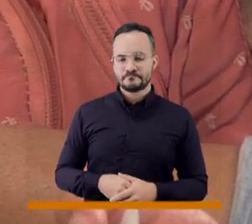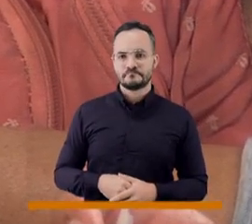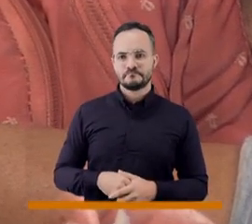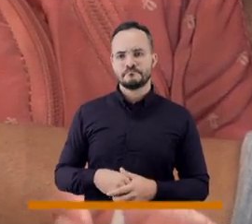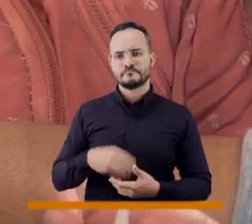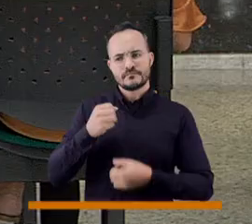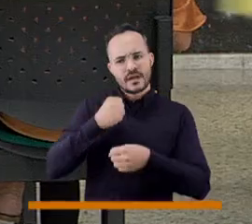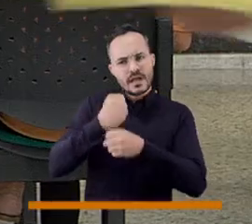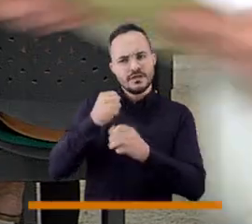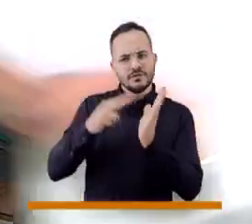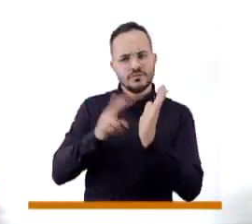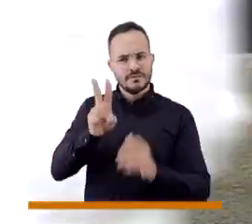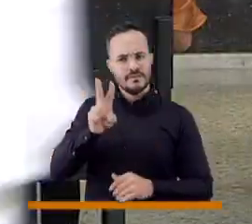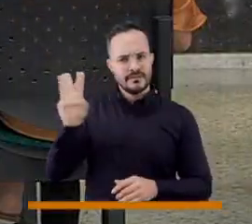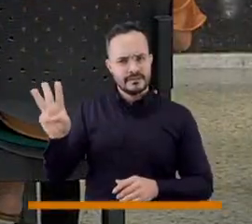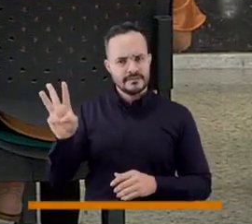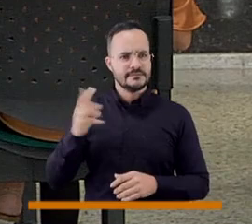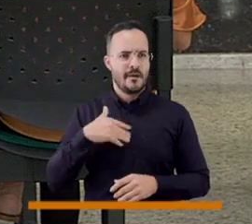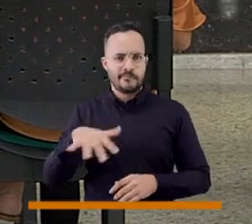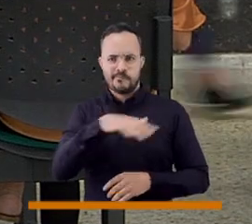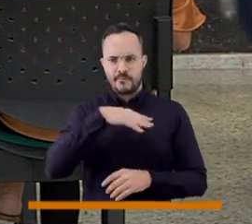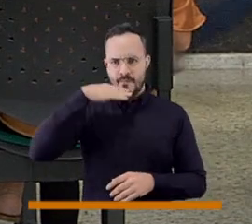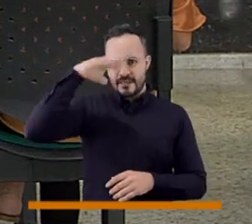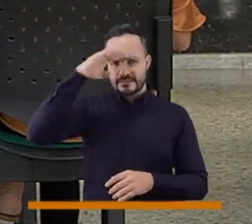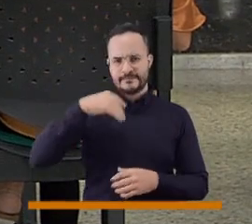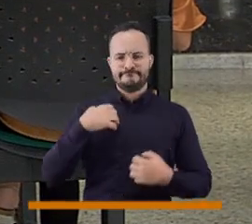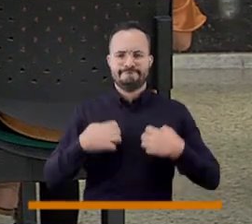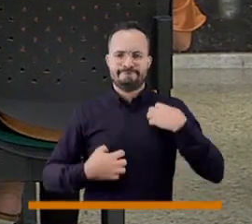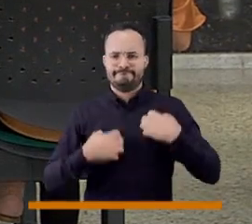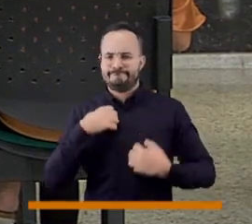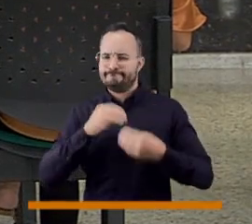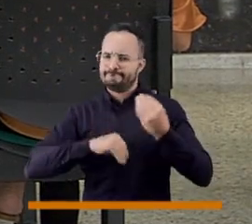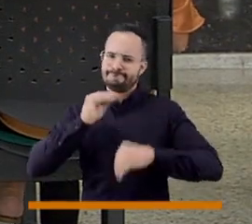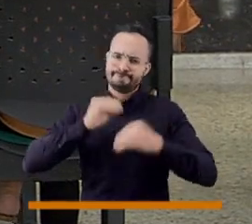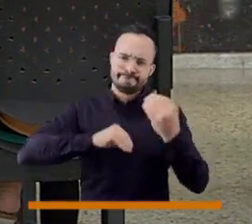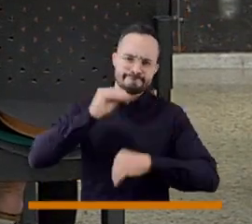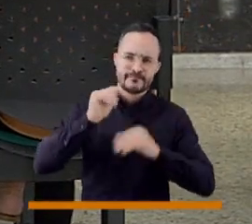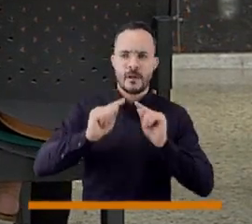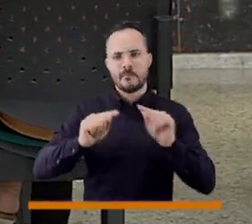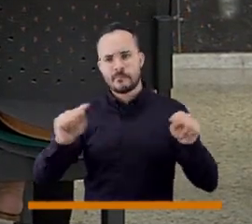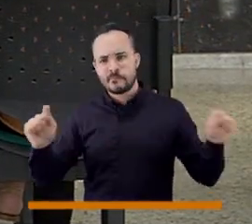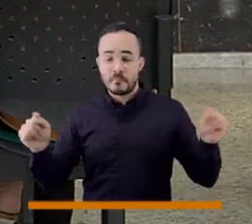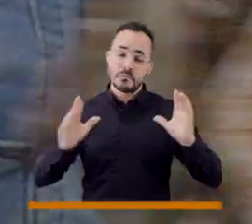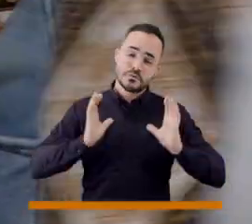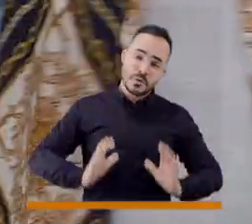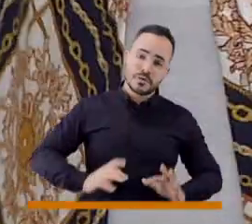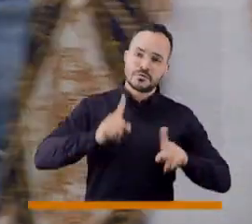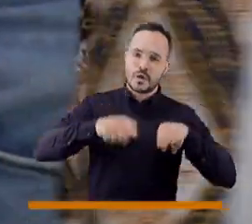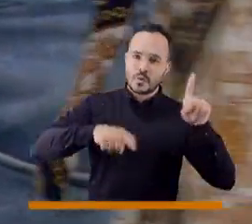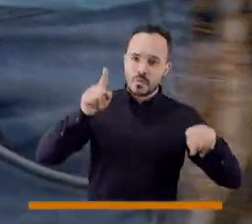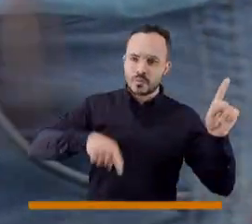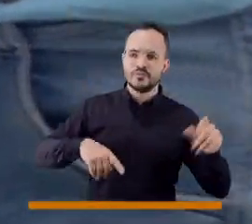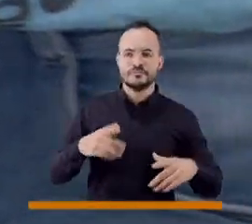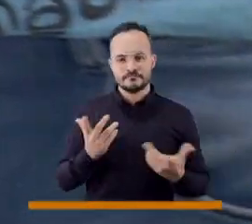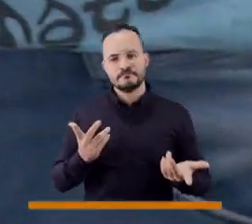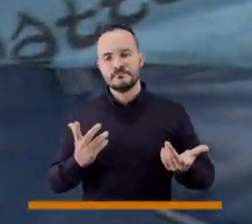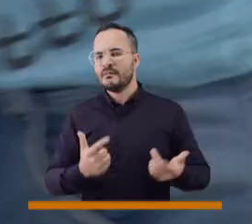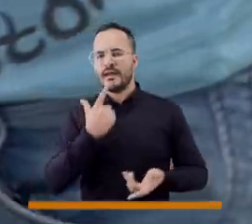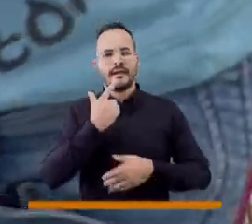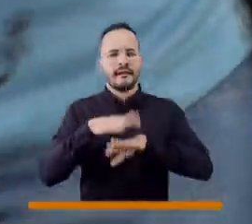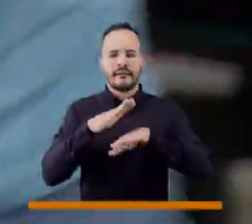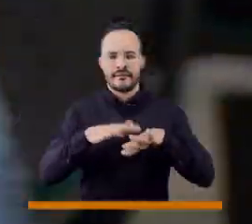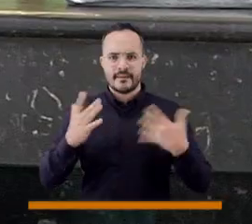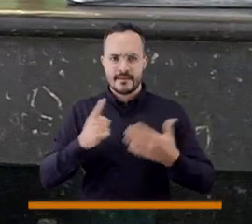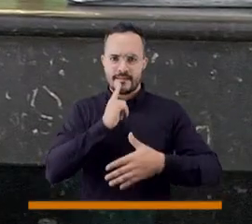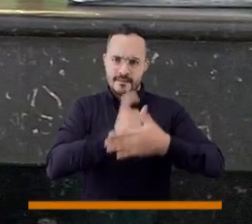en el Distrito de Medellín, se viene presentando una inconformidad que está obviamente por parte de la ciudadanía porque se